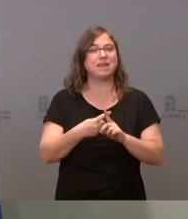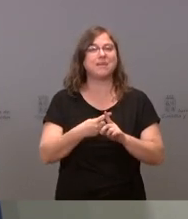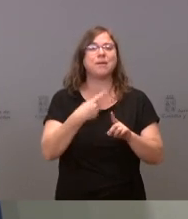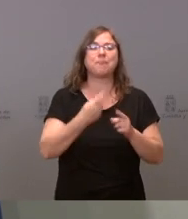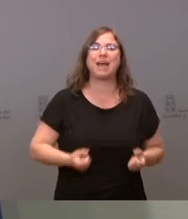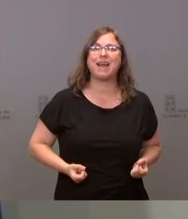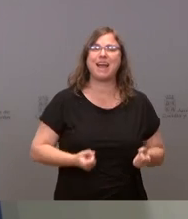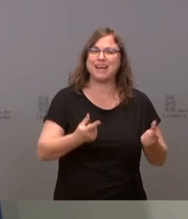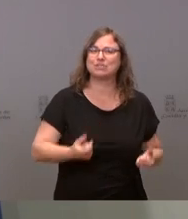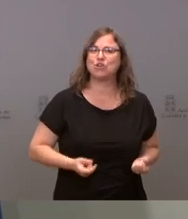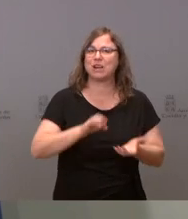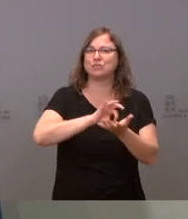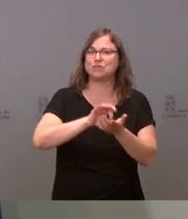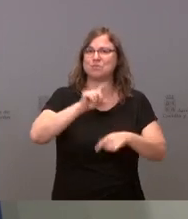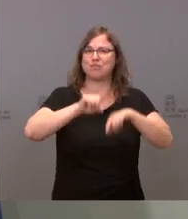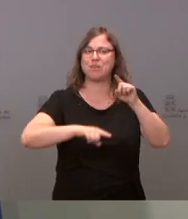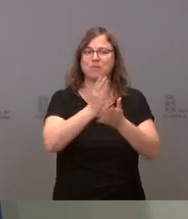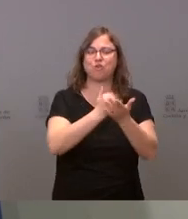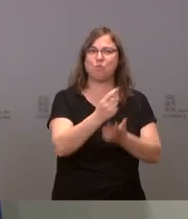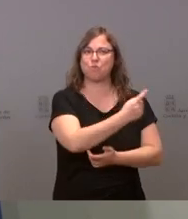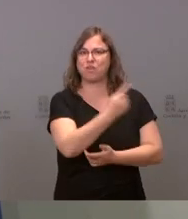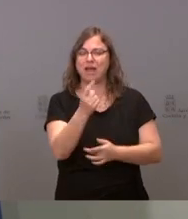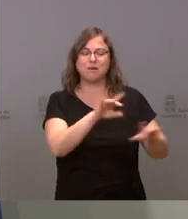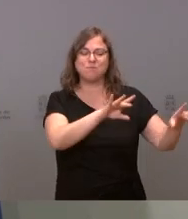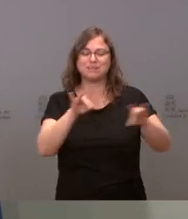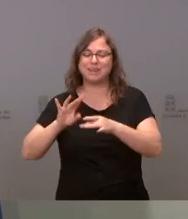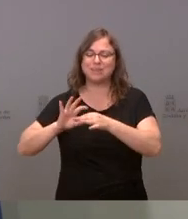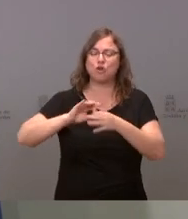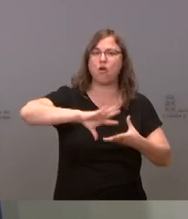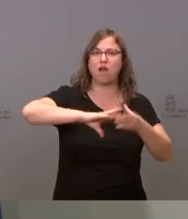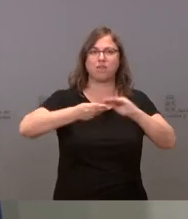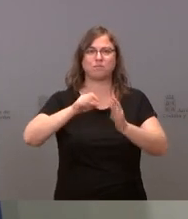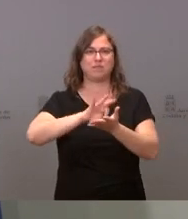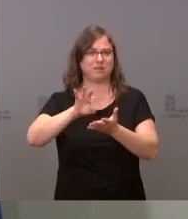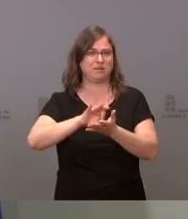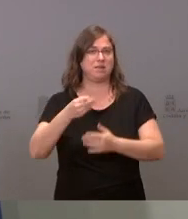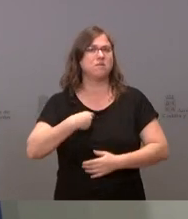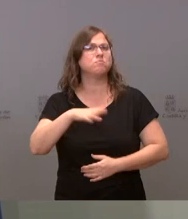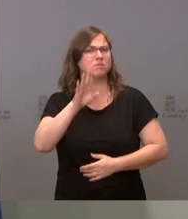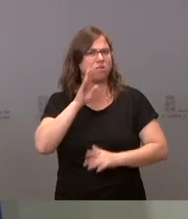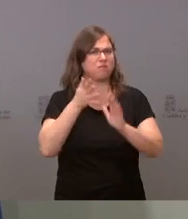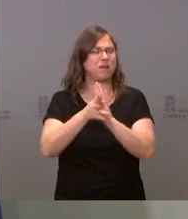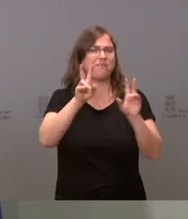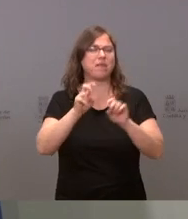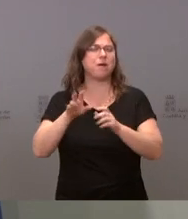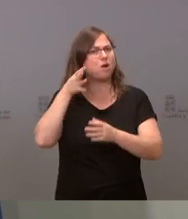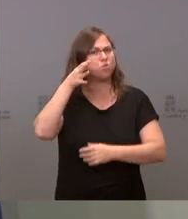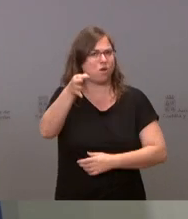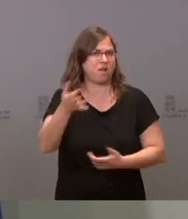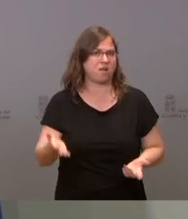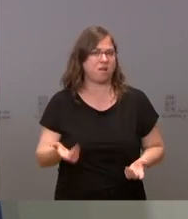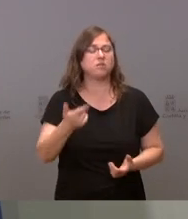prestación de los servicios y la prestación de los servicios al territorio. La gráfica que he puesto antes sobre médicos y atención primaria creo que es bastante